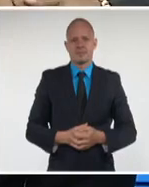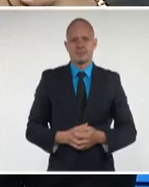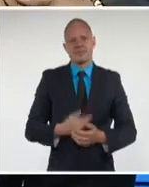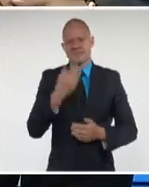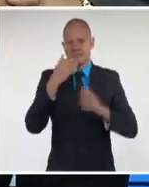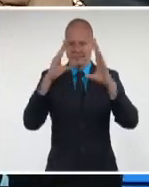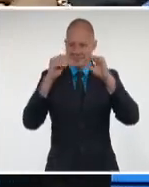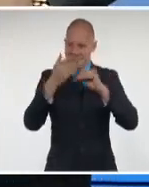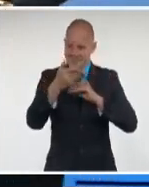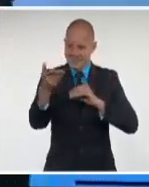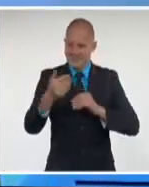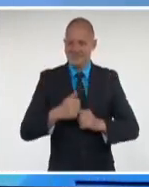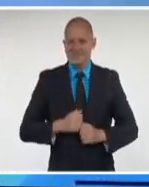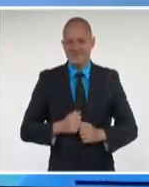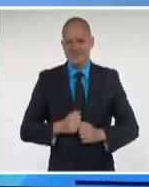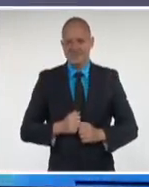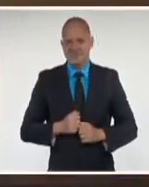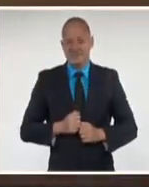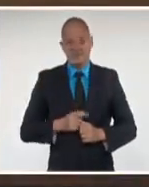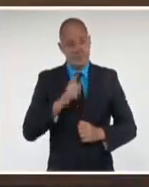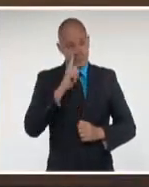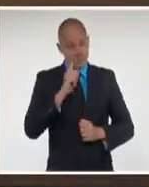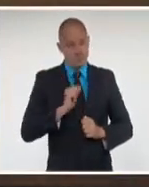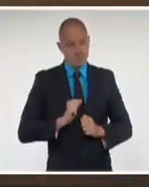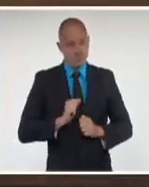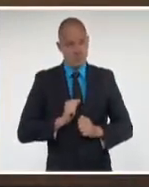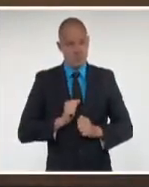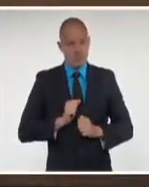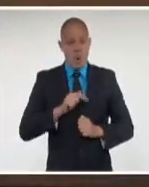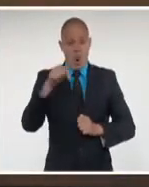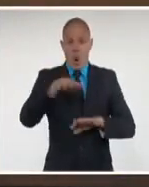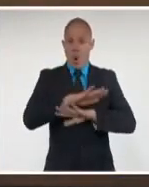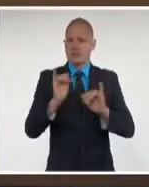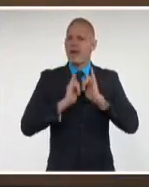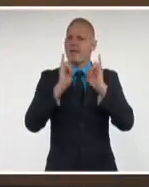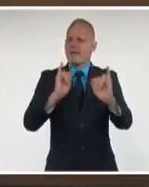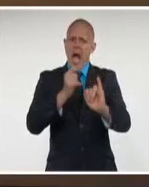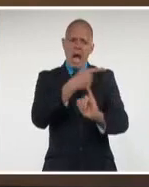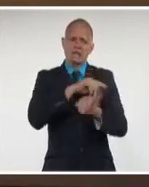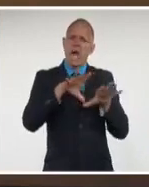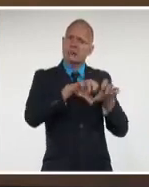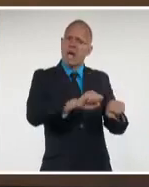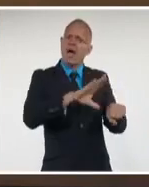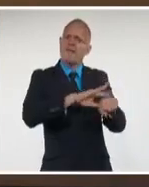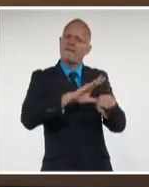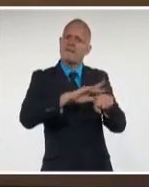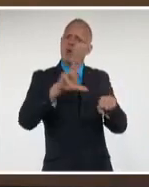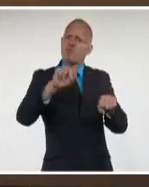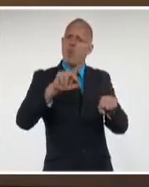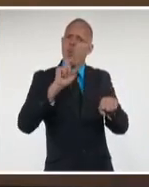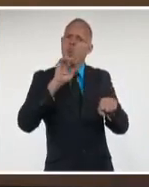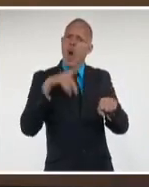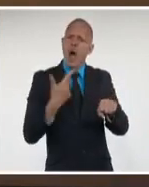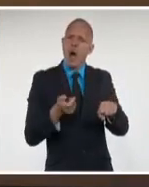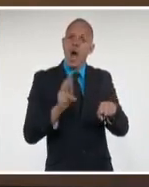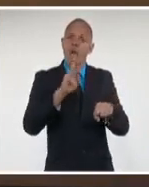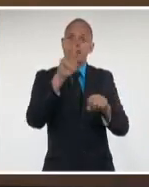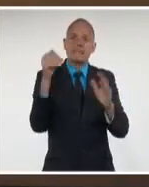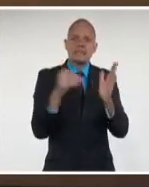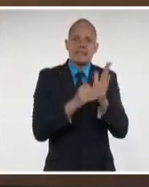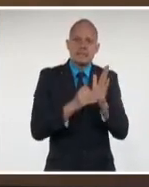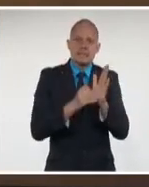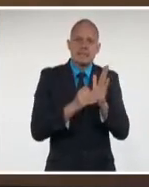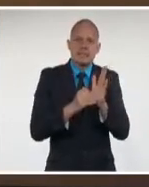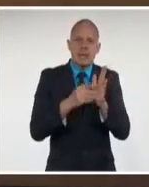Muy buenas noches, saludos amigos. La cifra de 3,080 casos positivos a la COVID-19 que se informó en la jornada de ayer